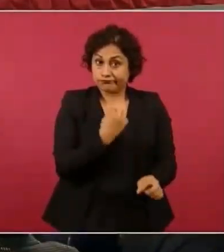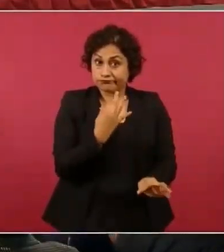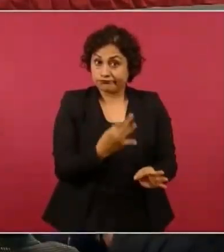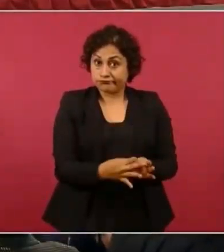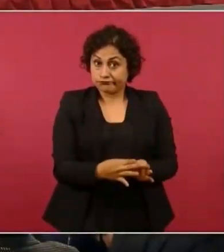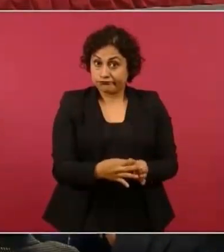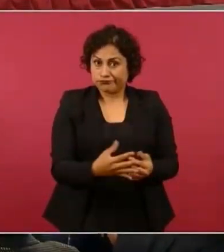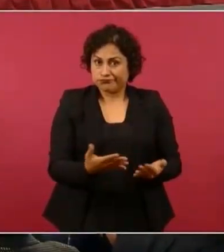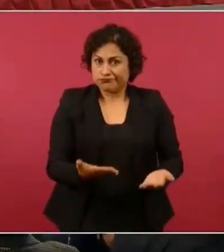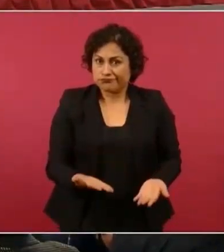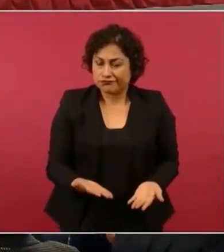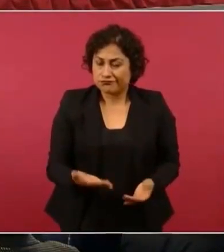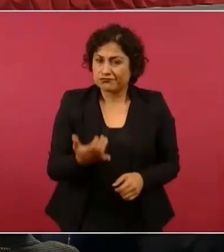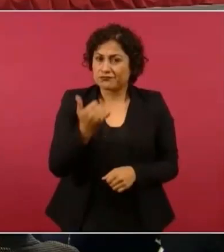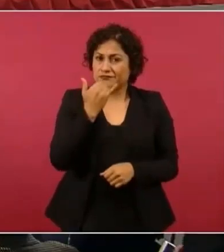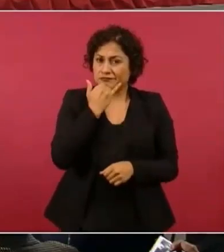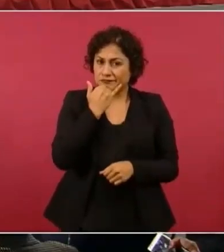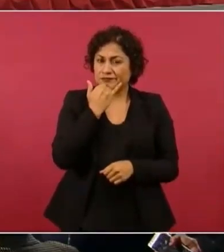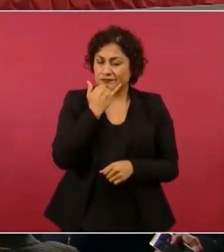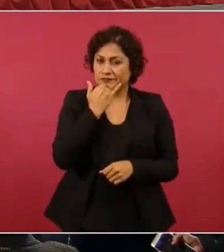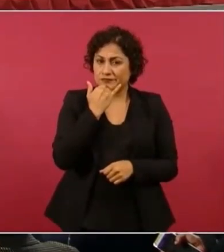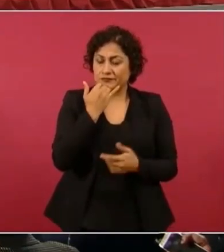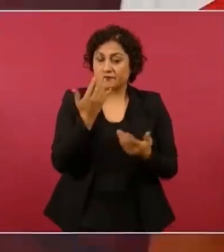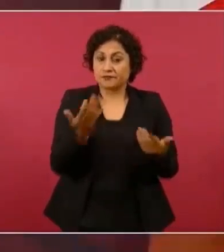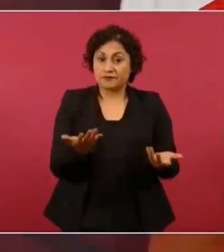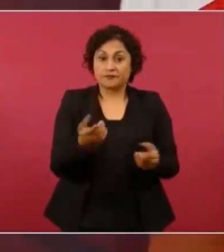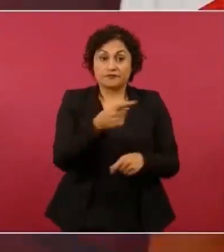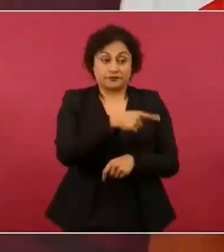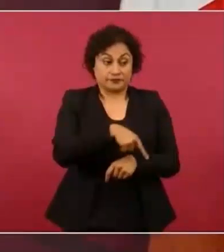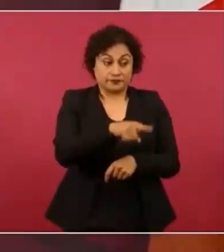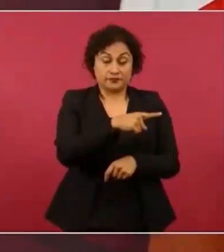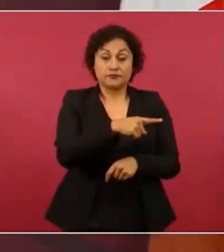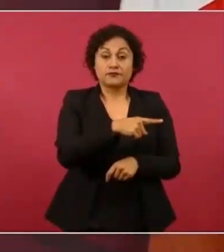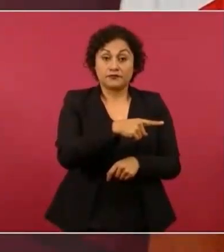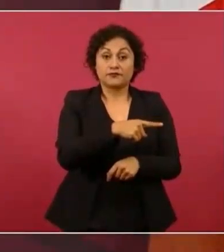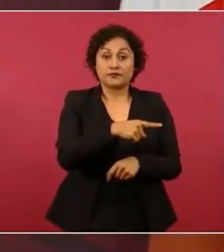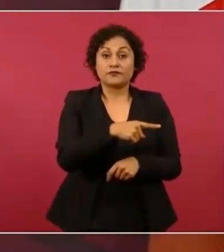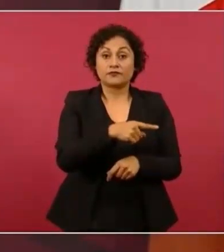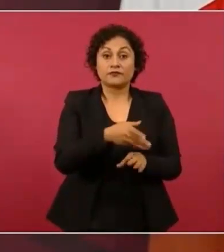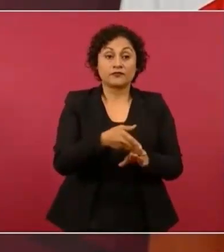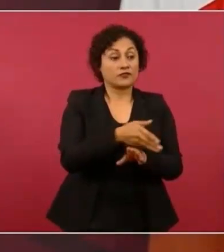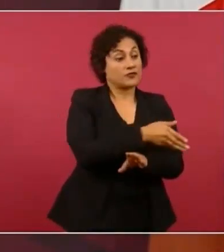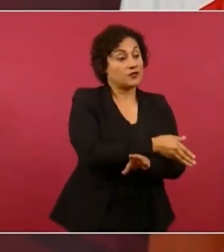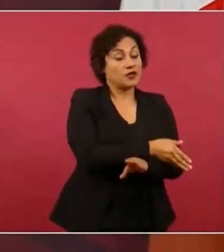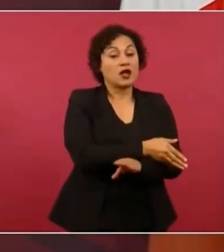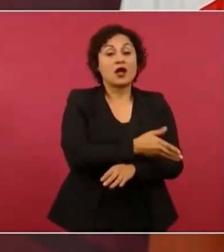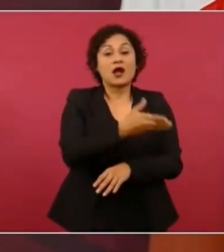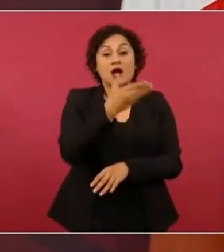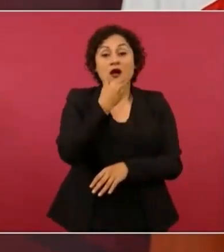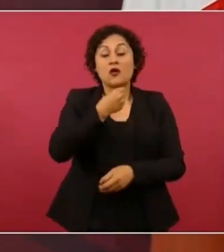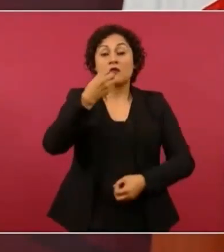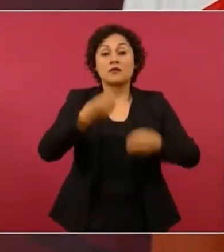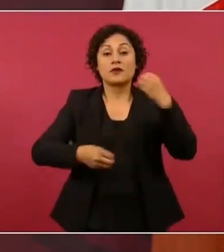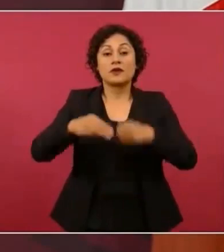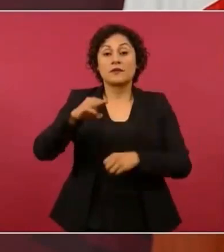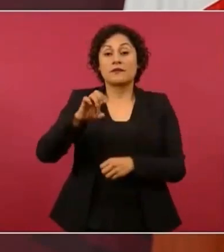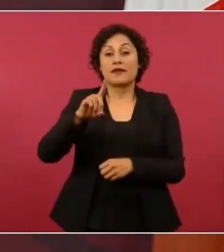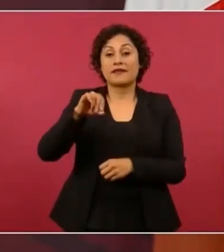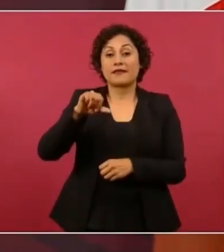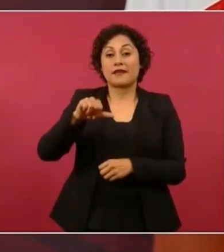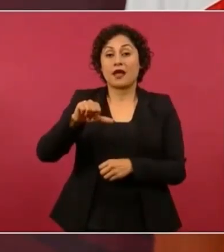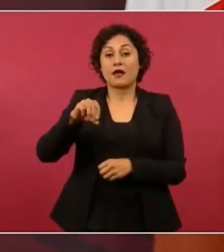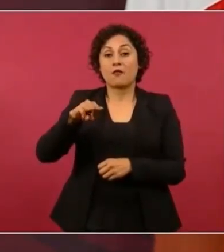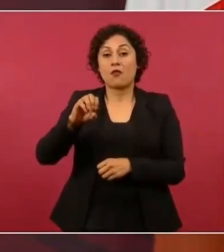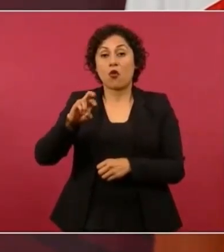Jurisprudencia elaborada en su momento por el ministro Medina Mora, aprobado por la segunda sala,